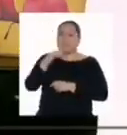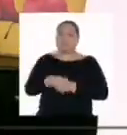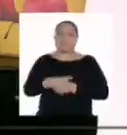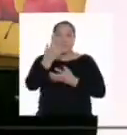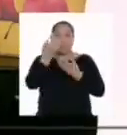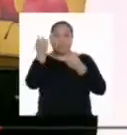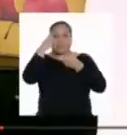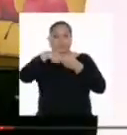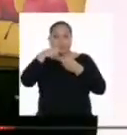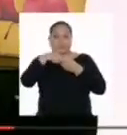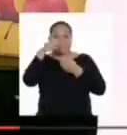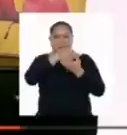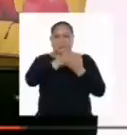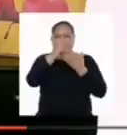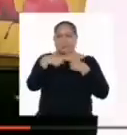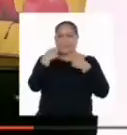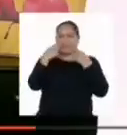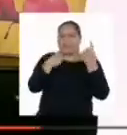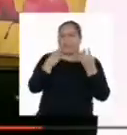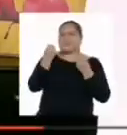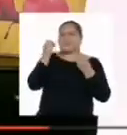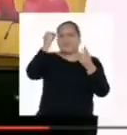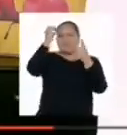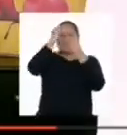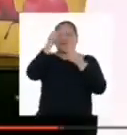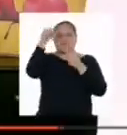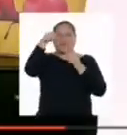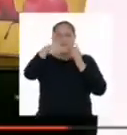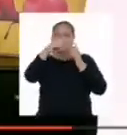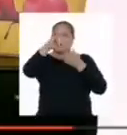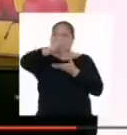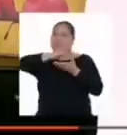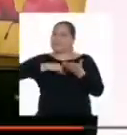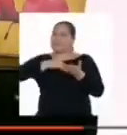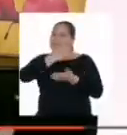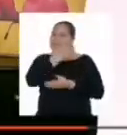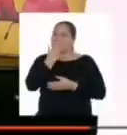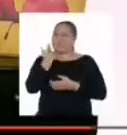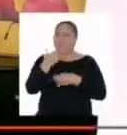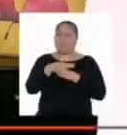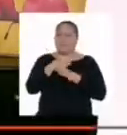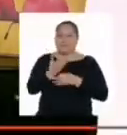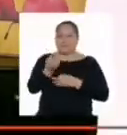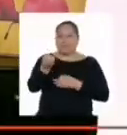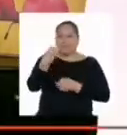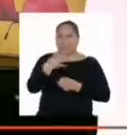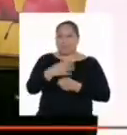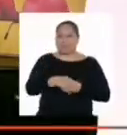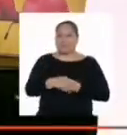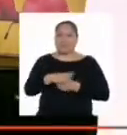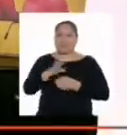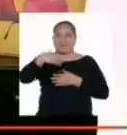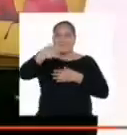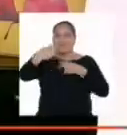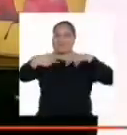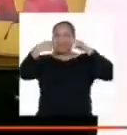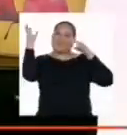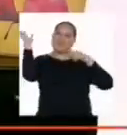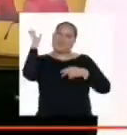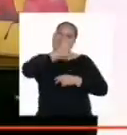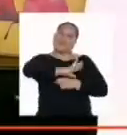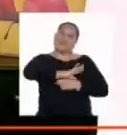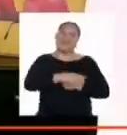programa o comentarnos cómo les pueden los retos, esta es la mejor forma en hacernoslo saber. ¡Nos vemos pronto!